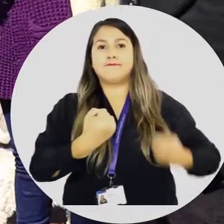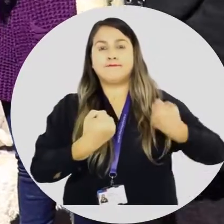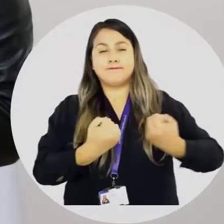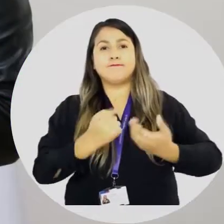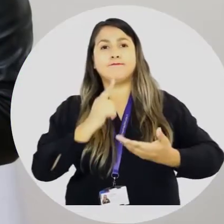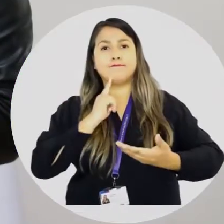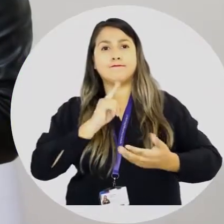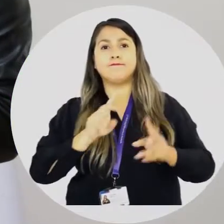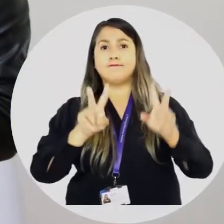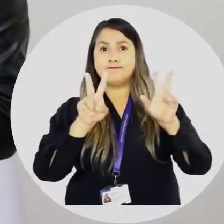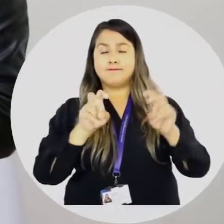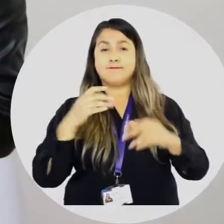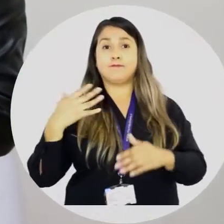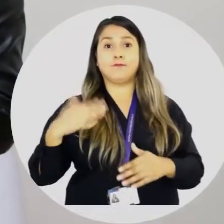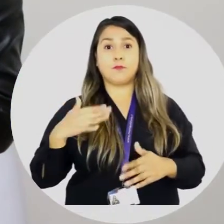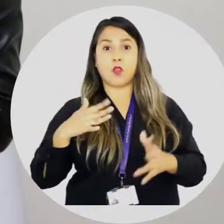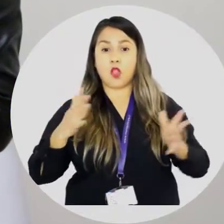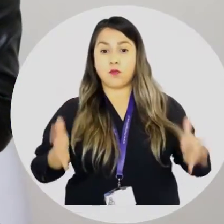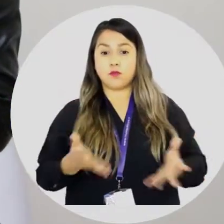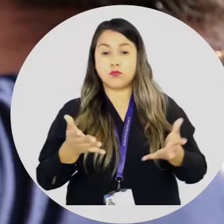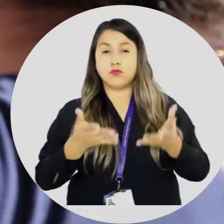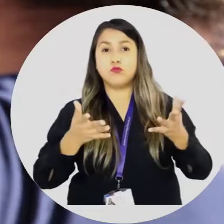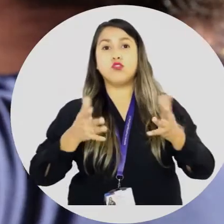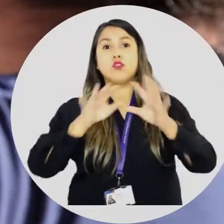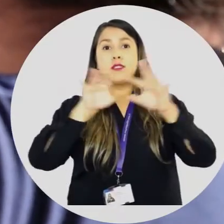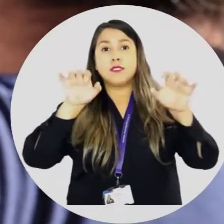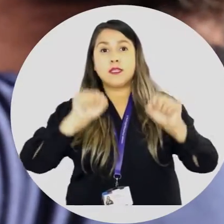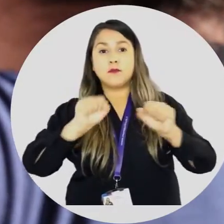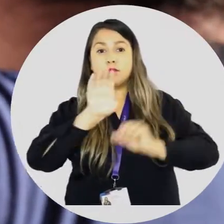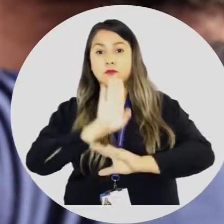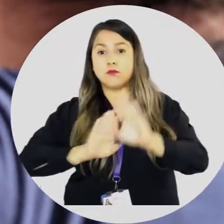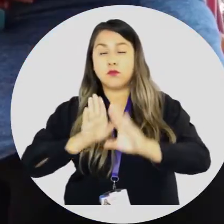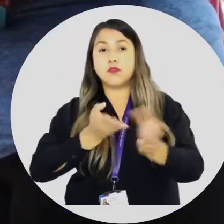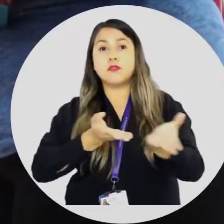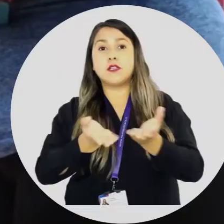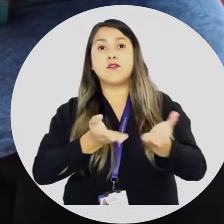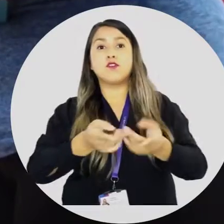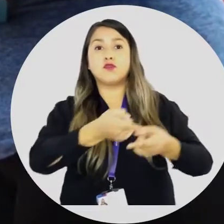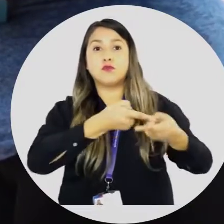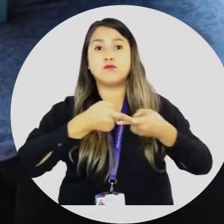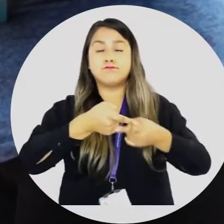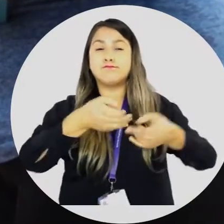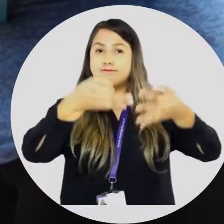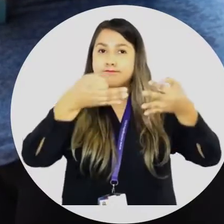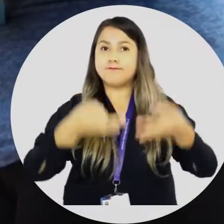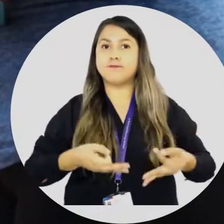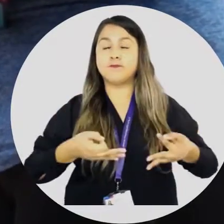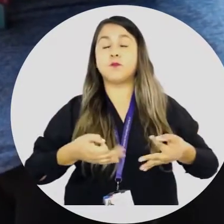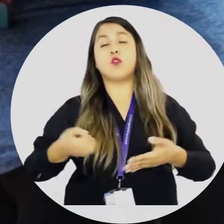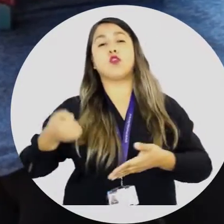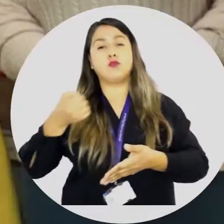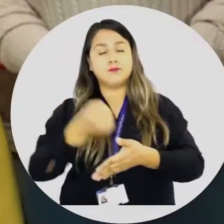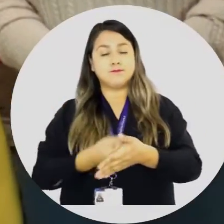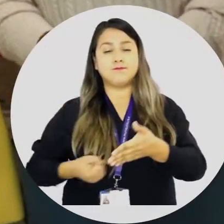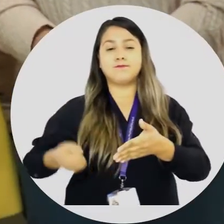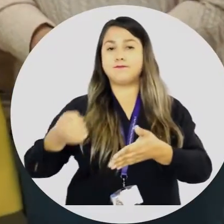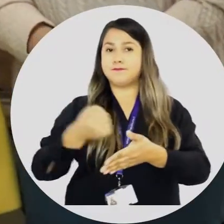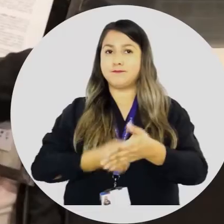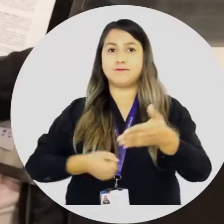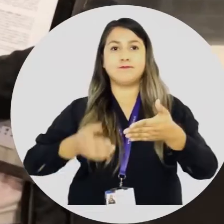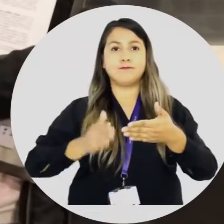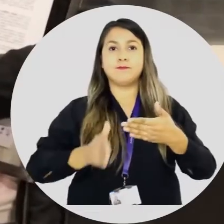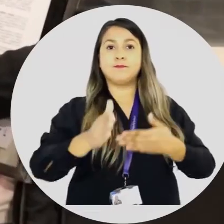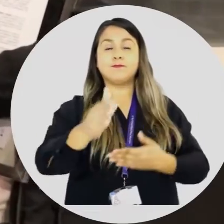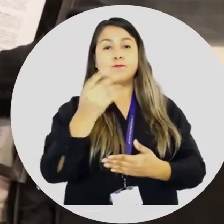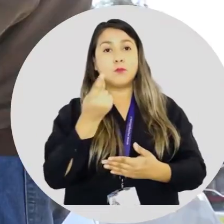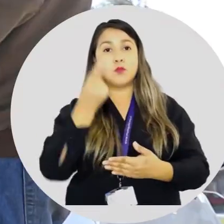como ejes transversales la promoción de un sistema de cuidados y servicios sociales garantizados. Lucharemos